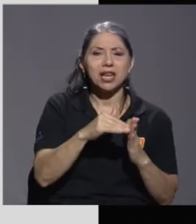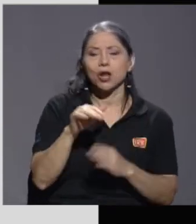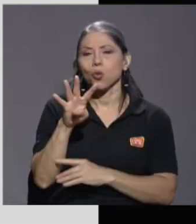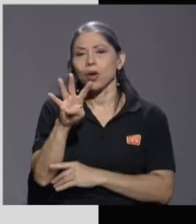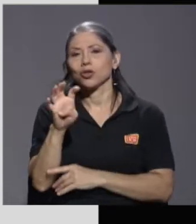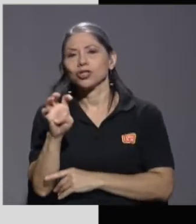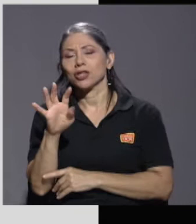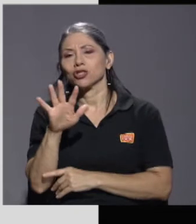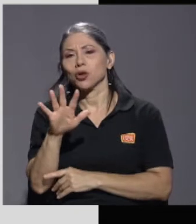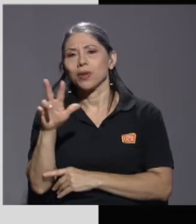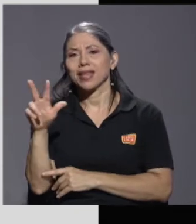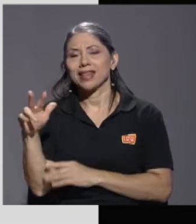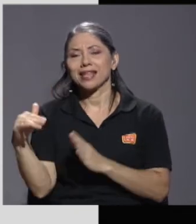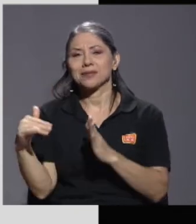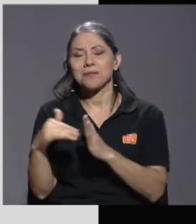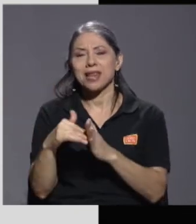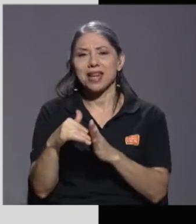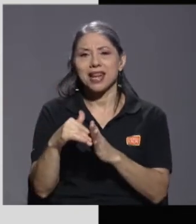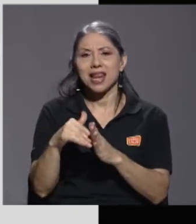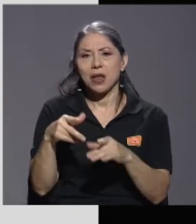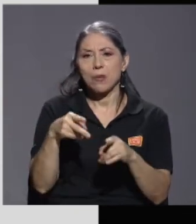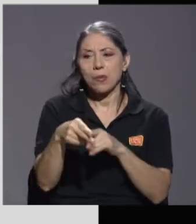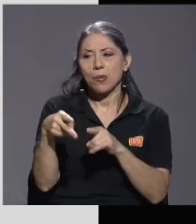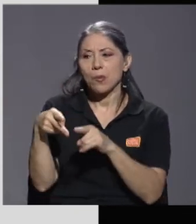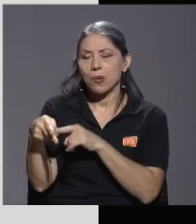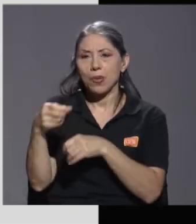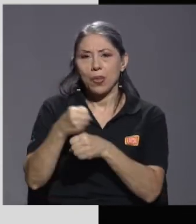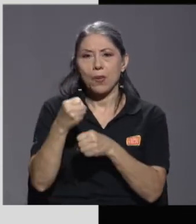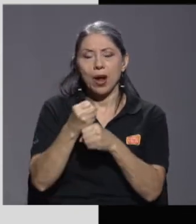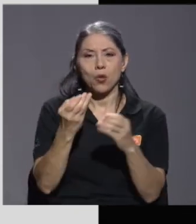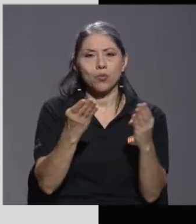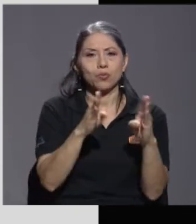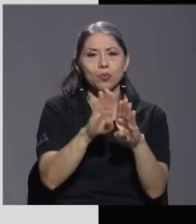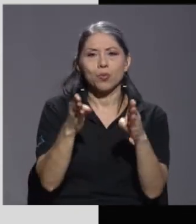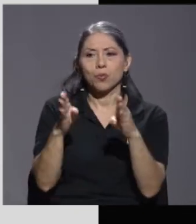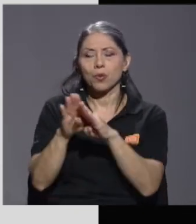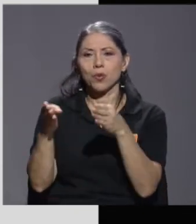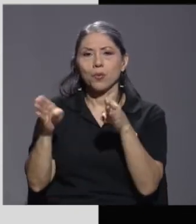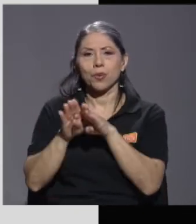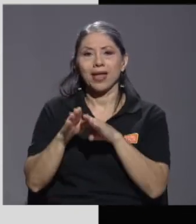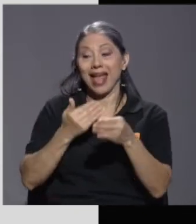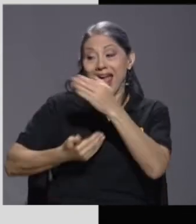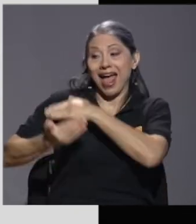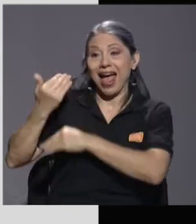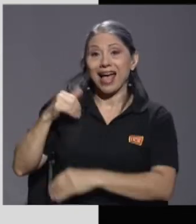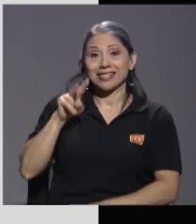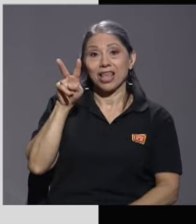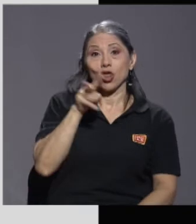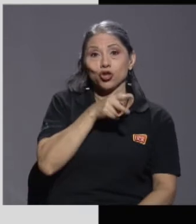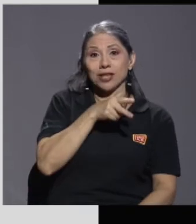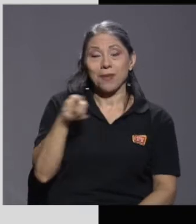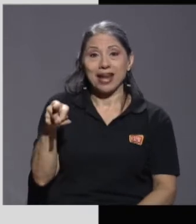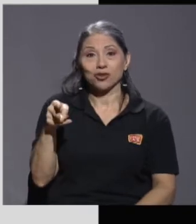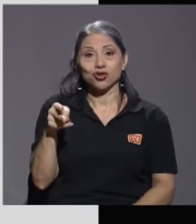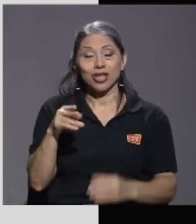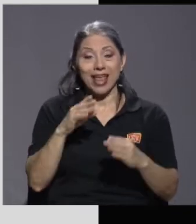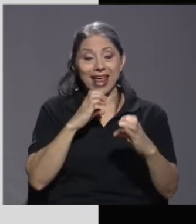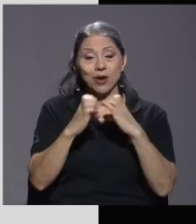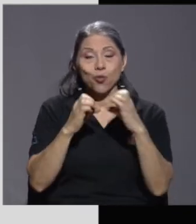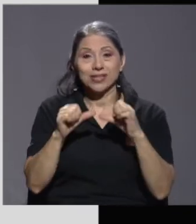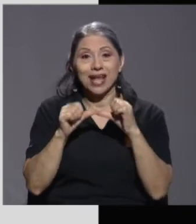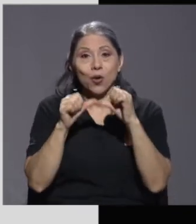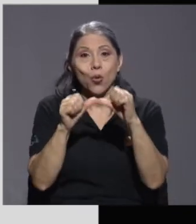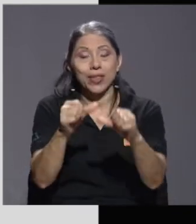.000 pérdidas de puestos de trabajo. La ESE salió hace dos semanas, ¿verdad? La encuesta continua de empleo. El